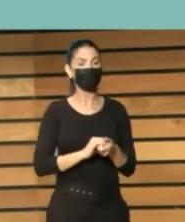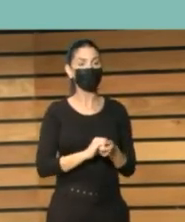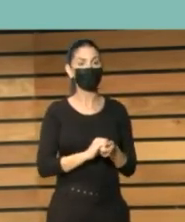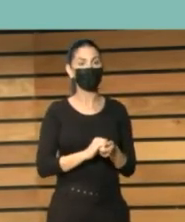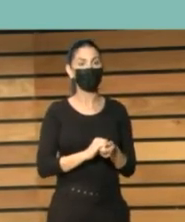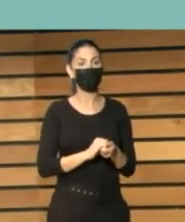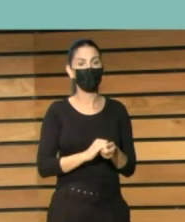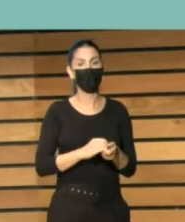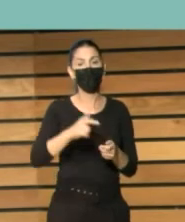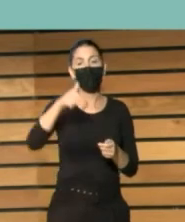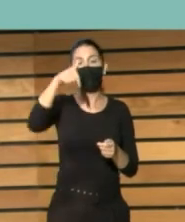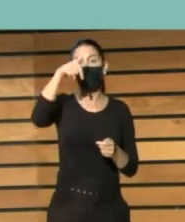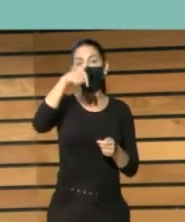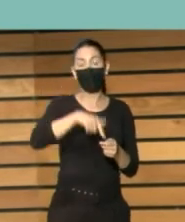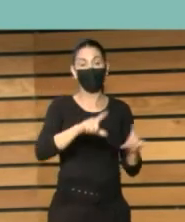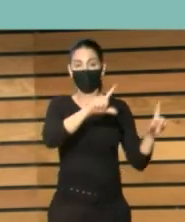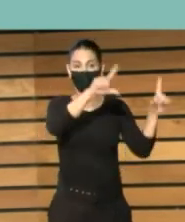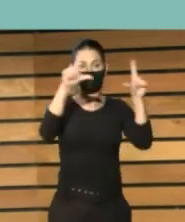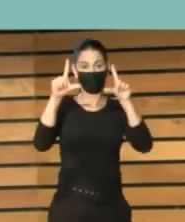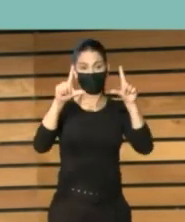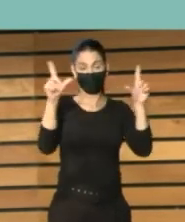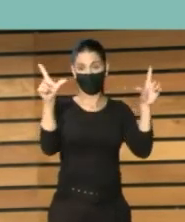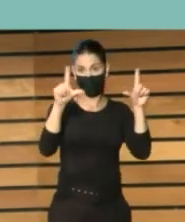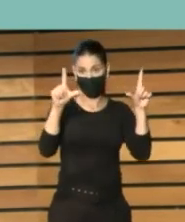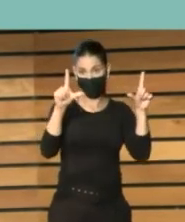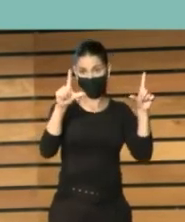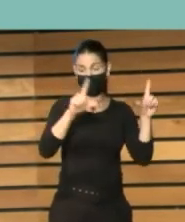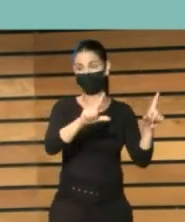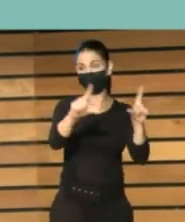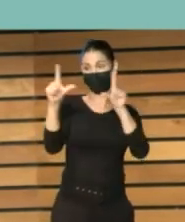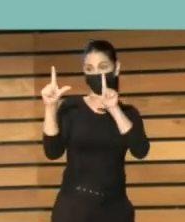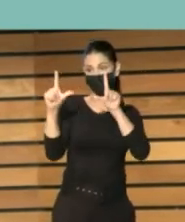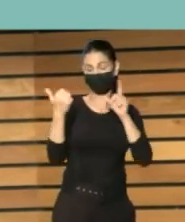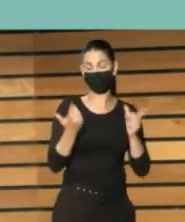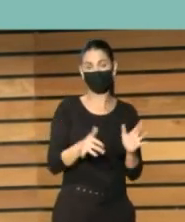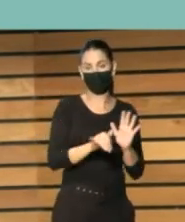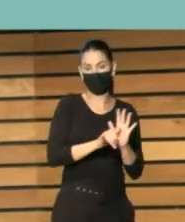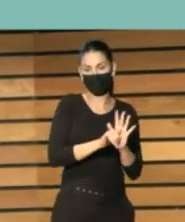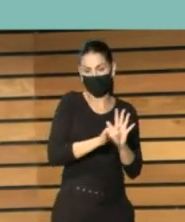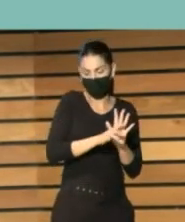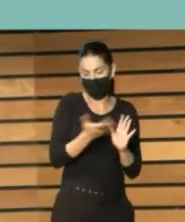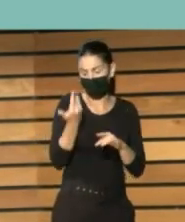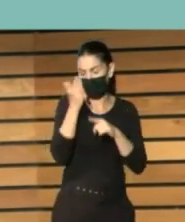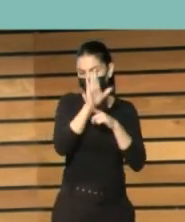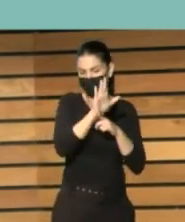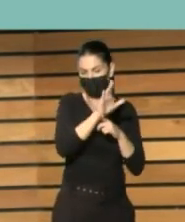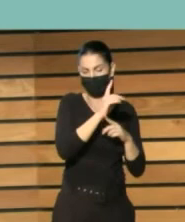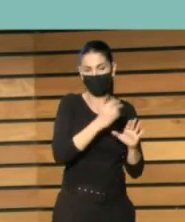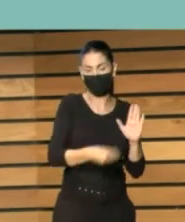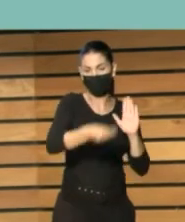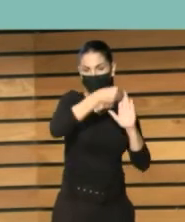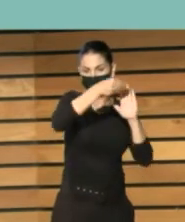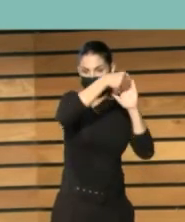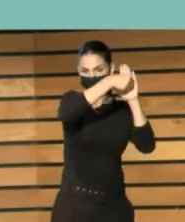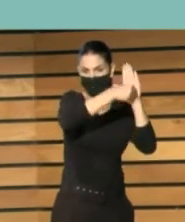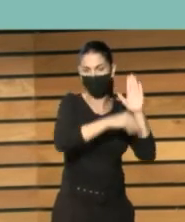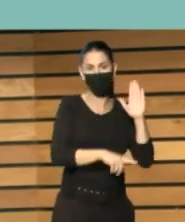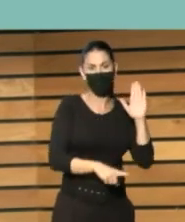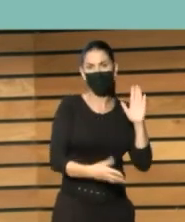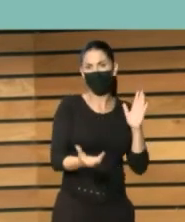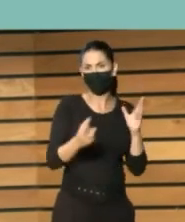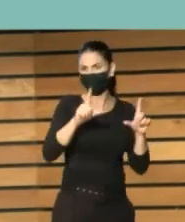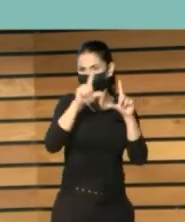aquí he puesto una serie de imágenes que tenía a mano en el momento de realizar la presentación, pero hay muchas más.